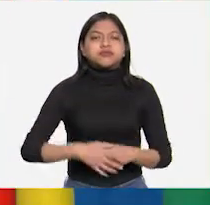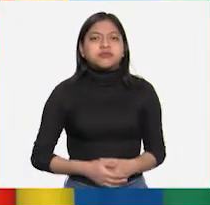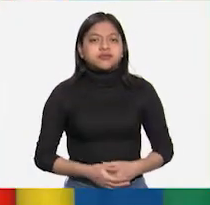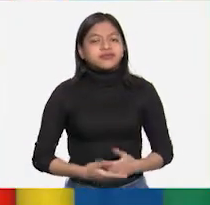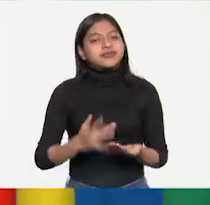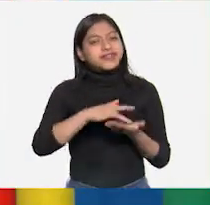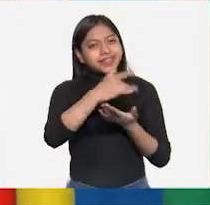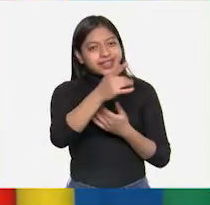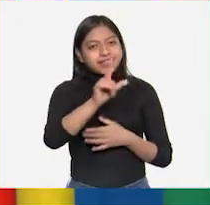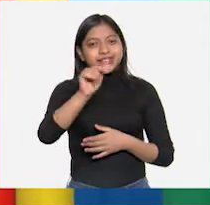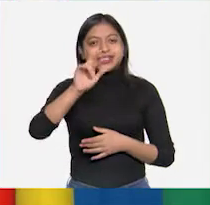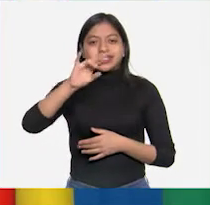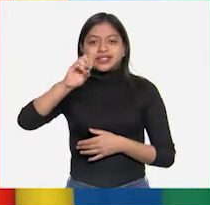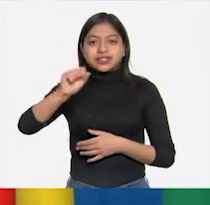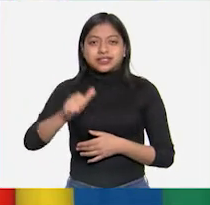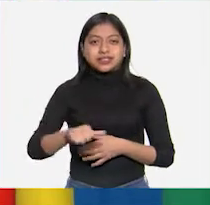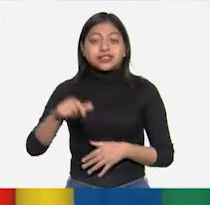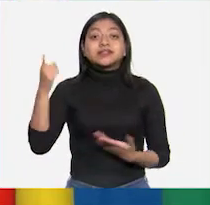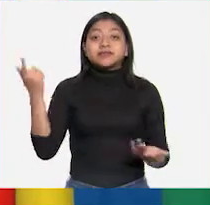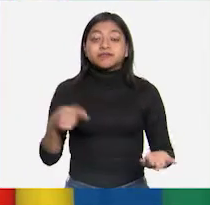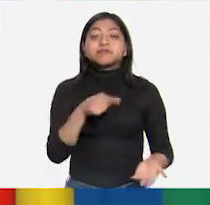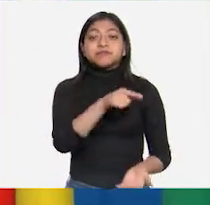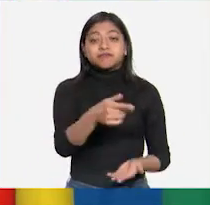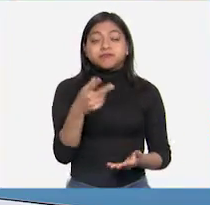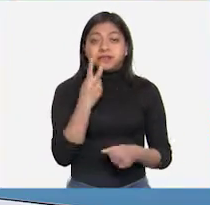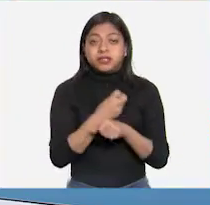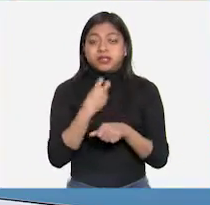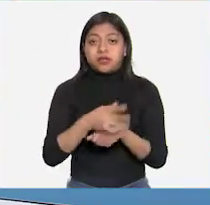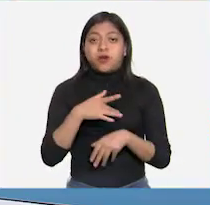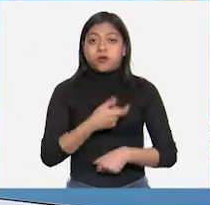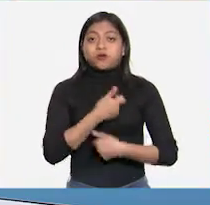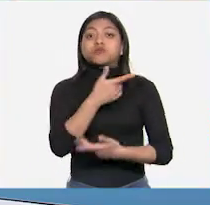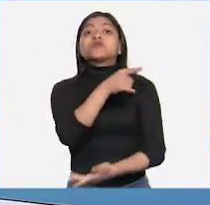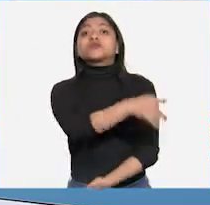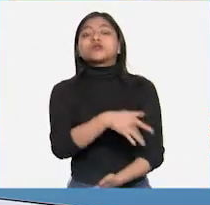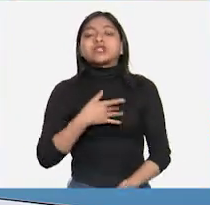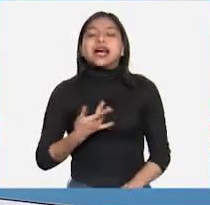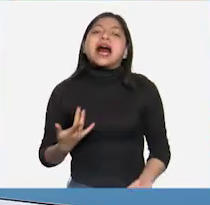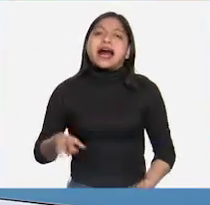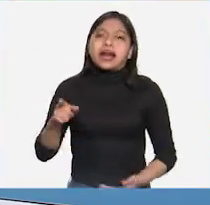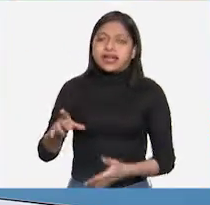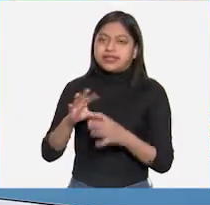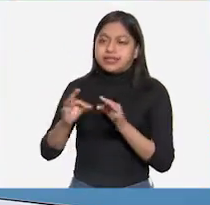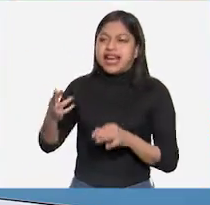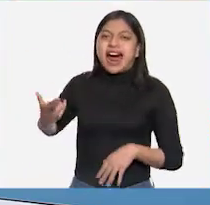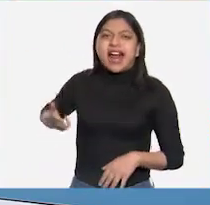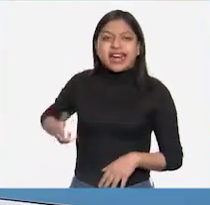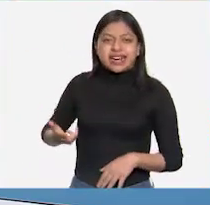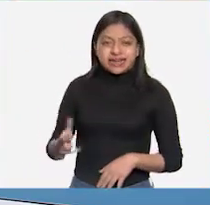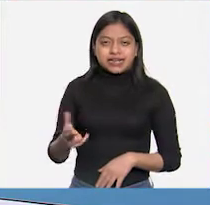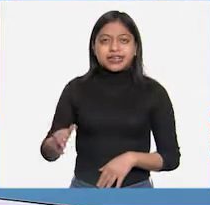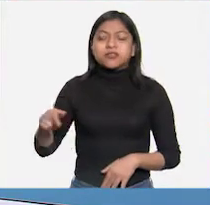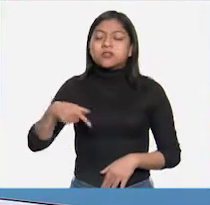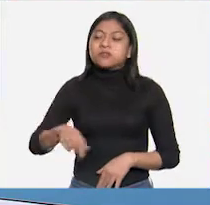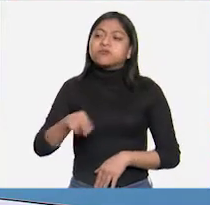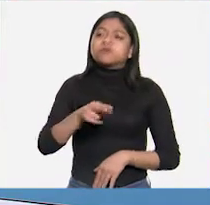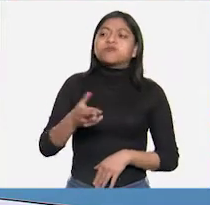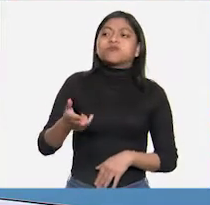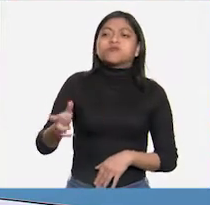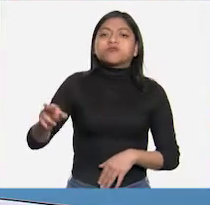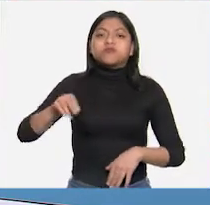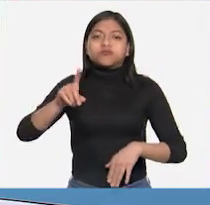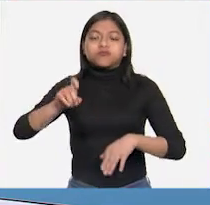Gracias, Larisa. ¿Y este qué tal te pareció? Bueno, habla de un río que se mueve recorriendo diferentes lugares,